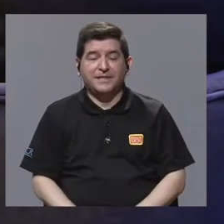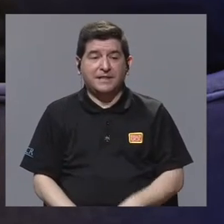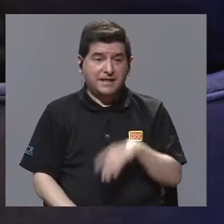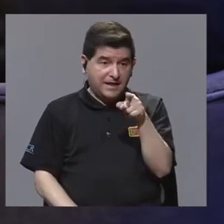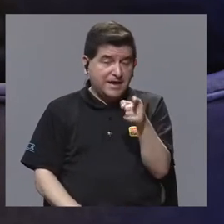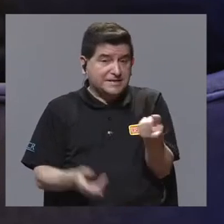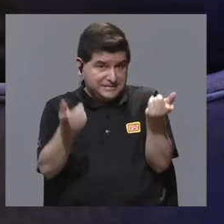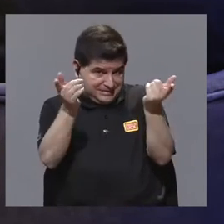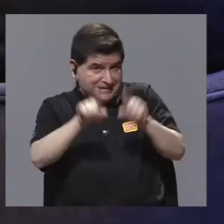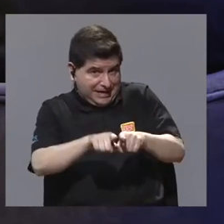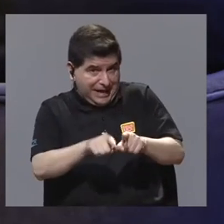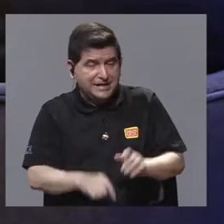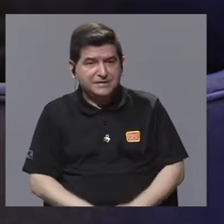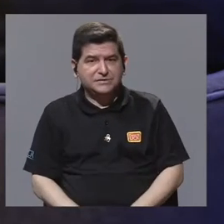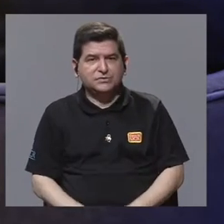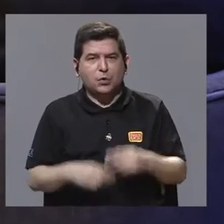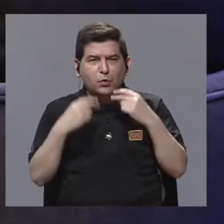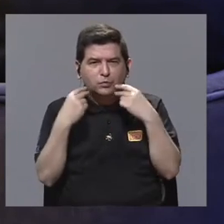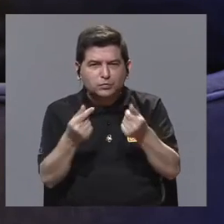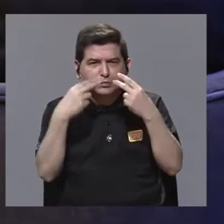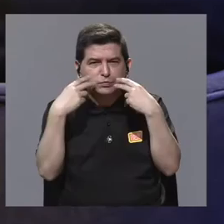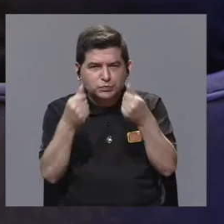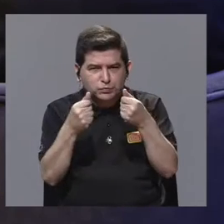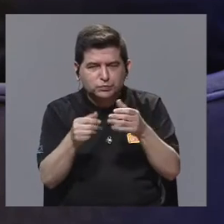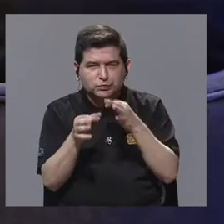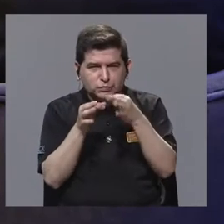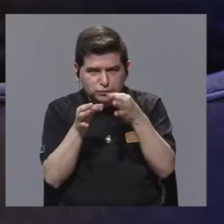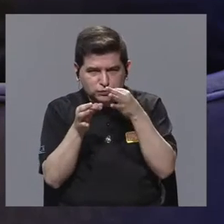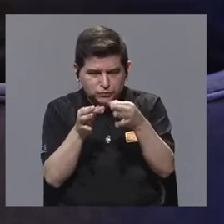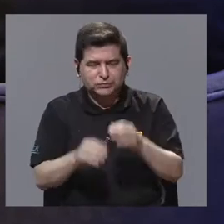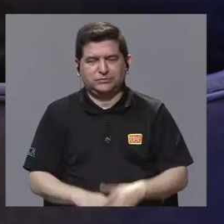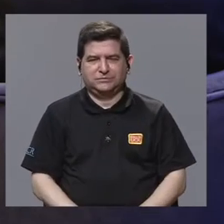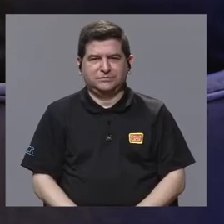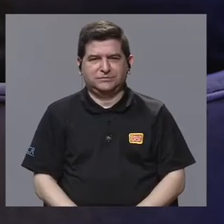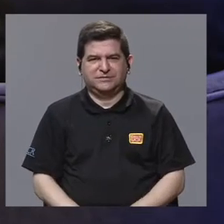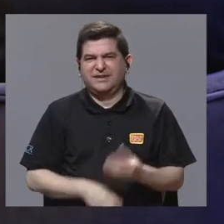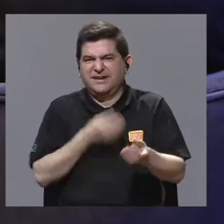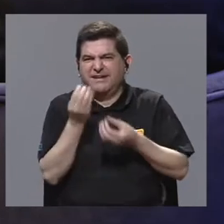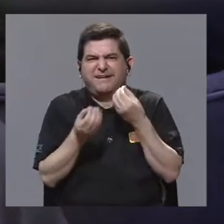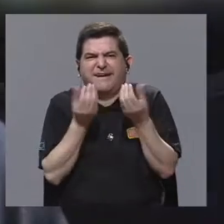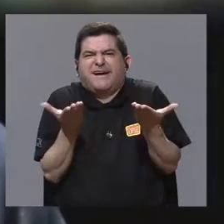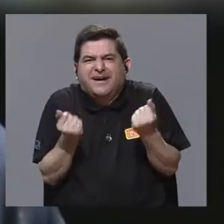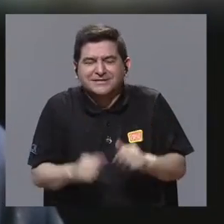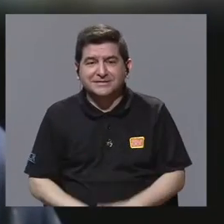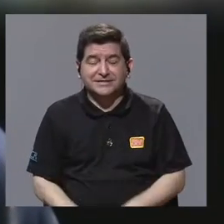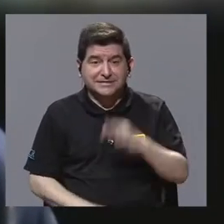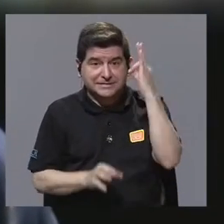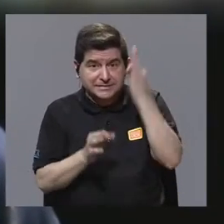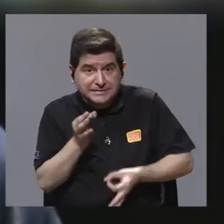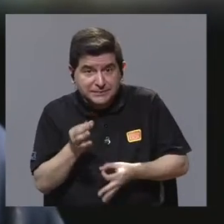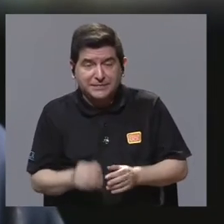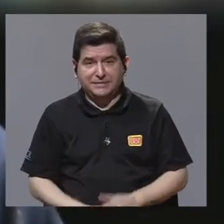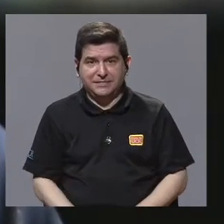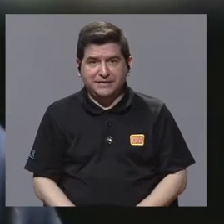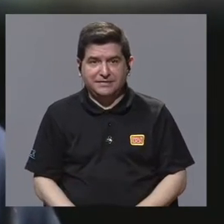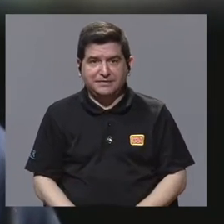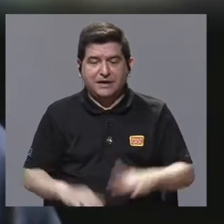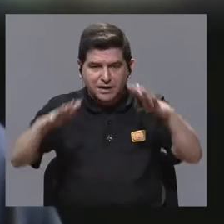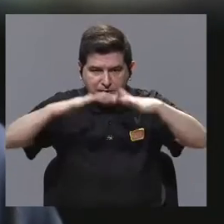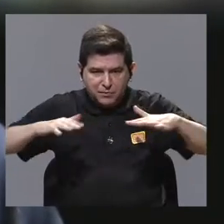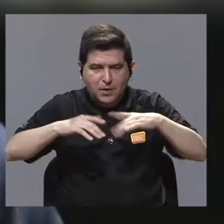un ciclotrón es un acelerador de partículas cargadas. Lo que hace es simplemente a través de